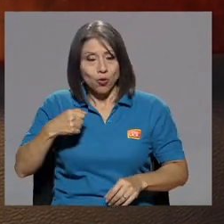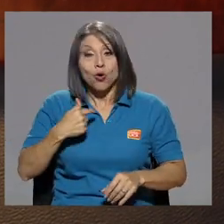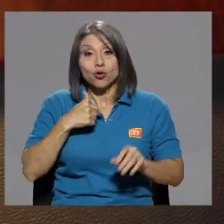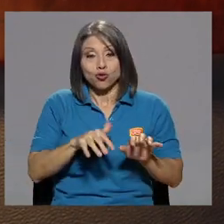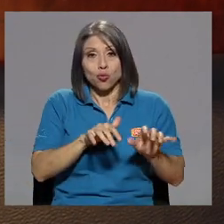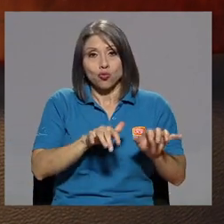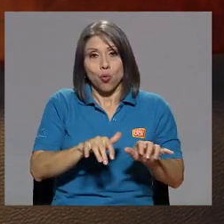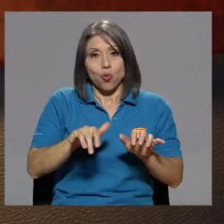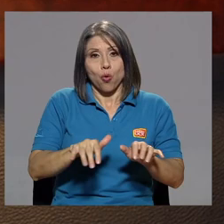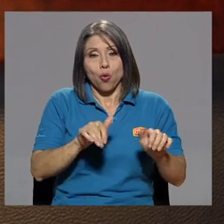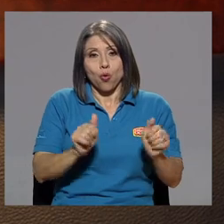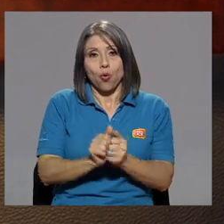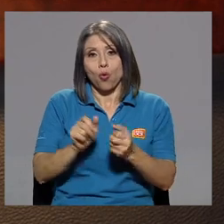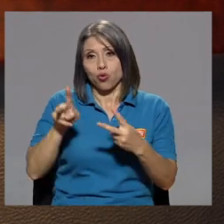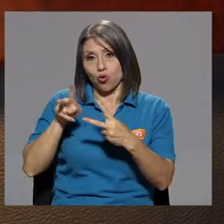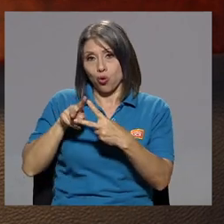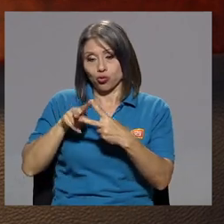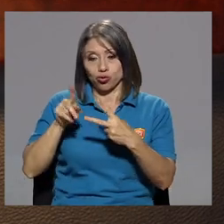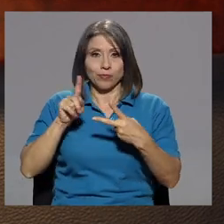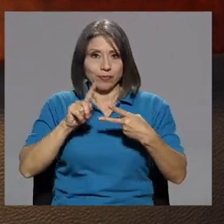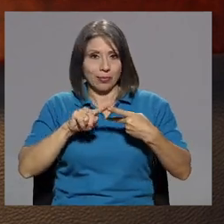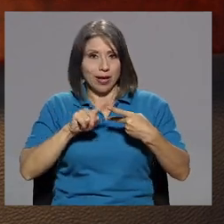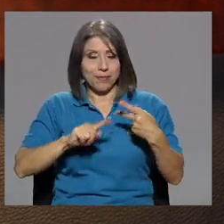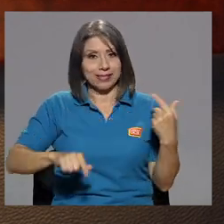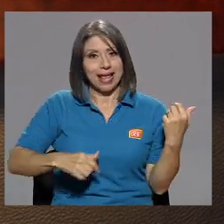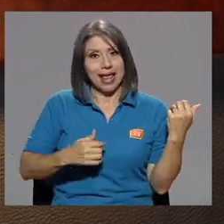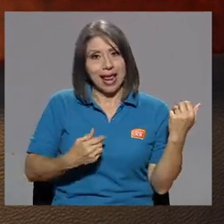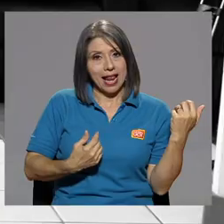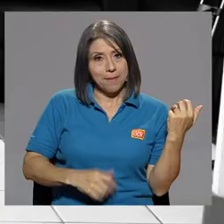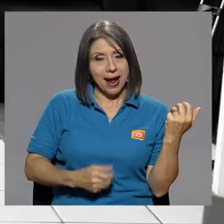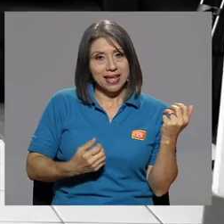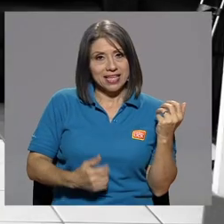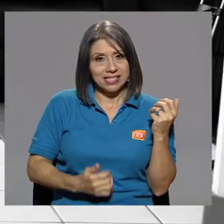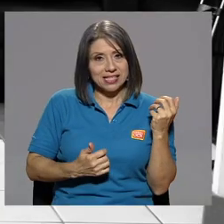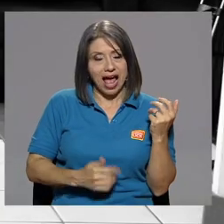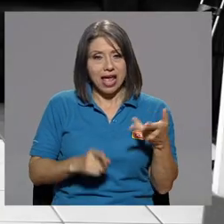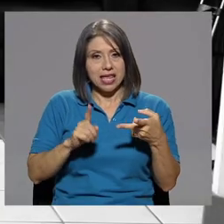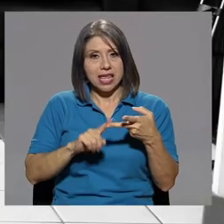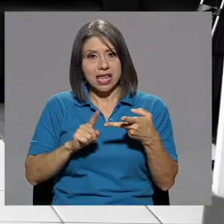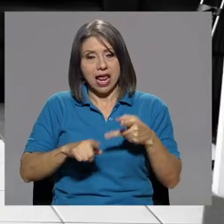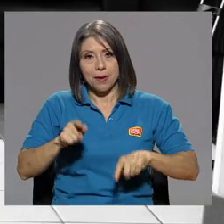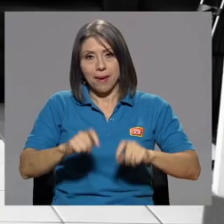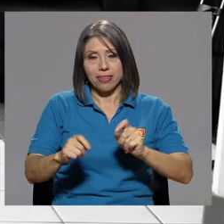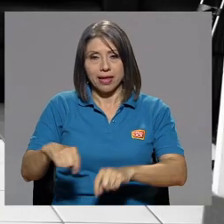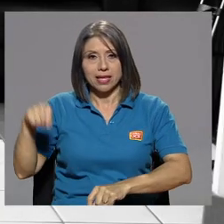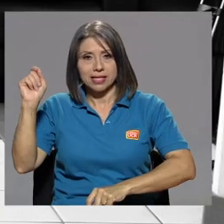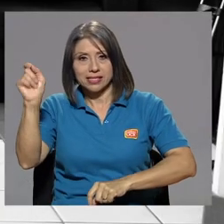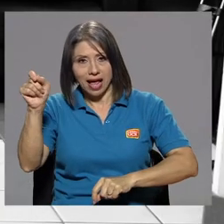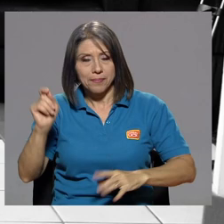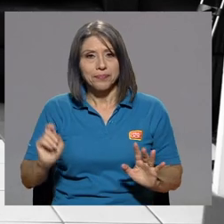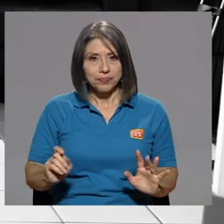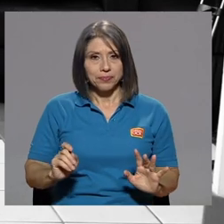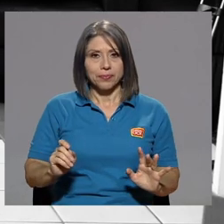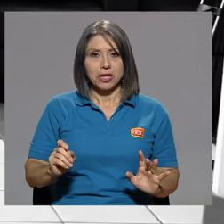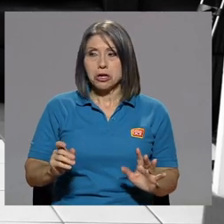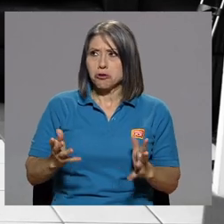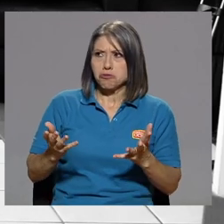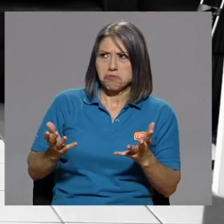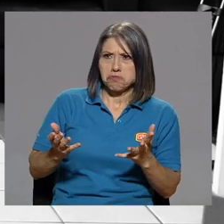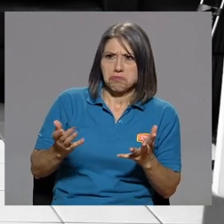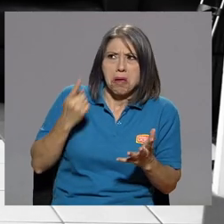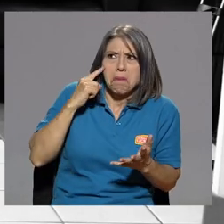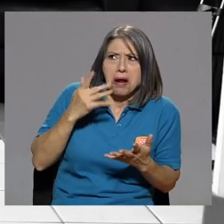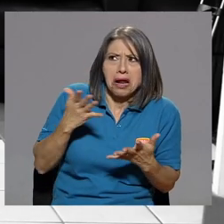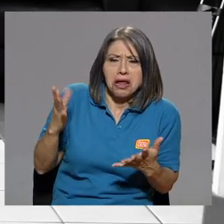toco con dos muchachos más, que es el bajista y el baterista. Y le digo, ¿y qué?